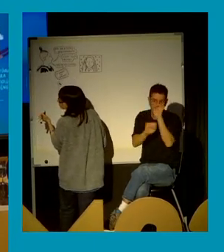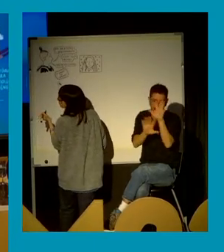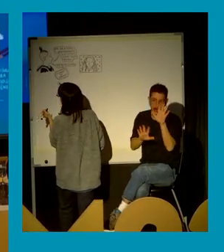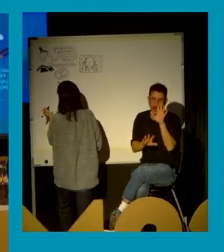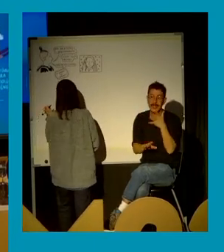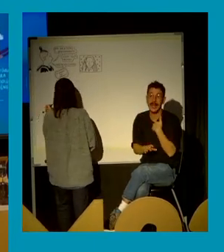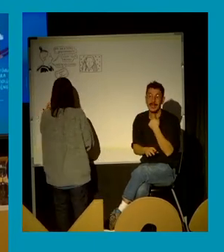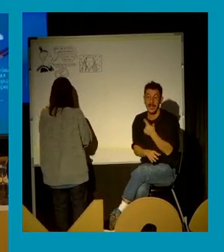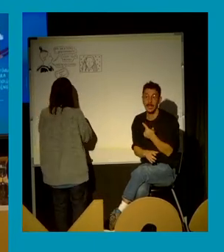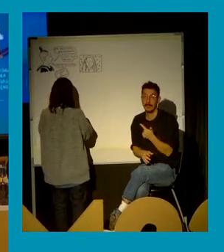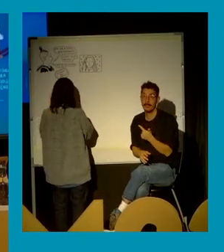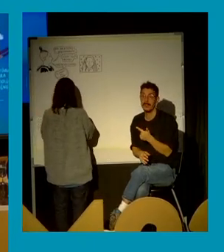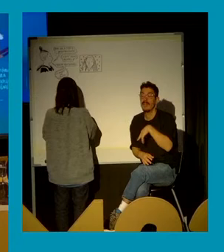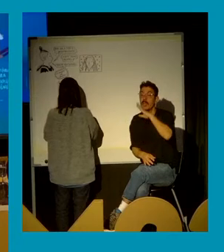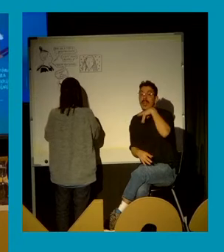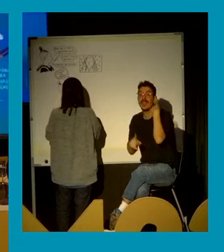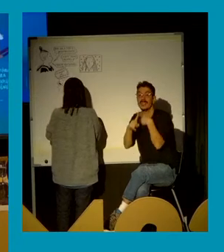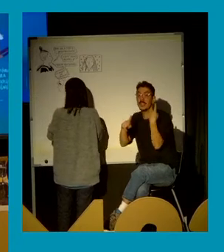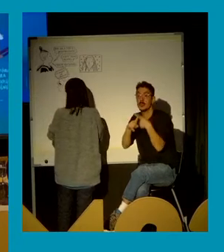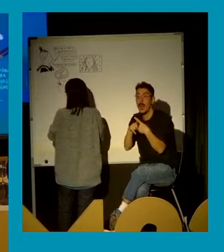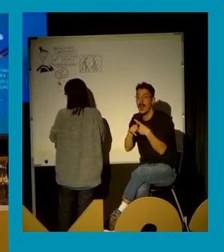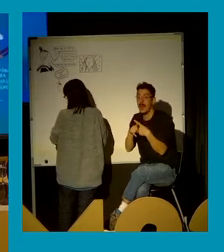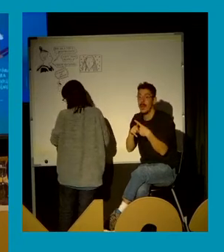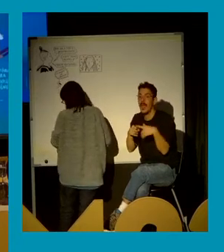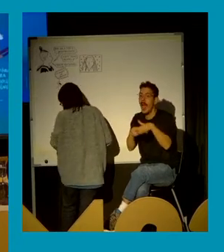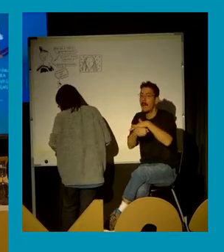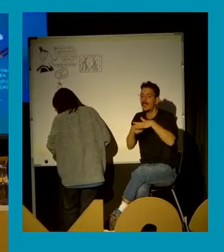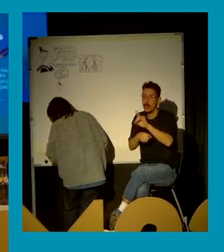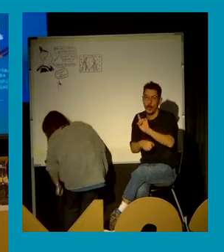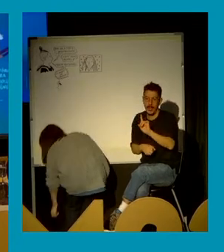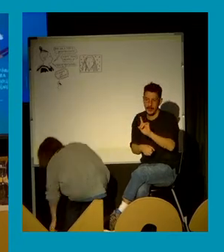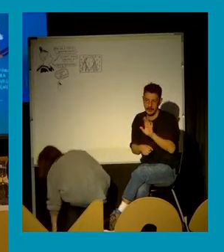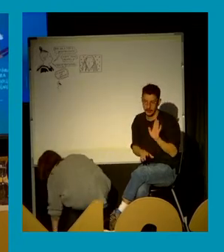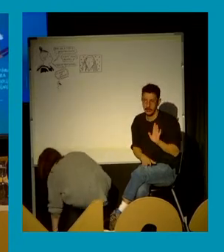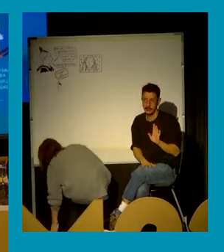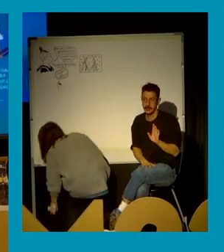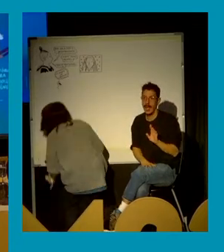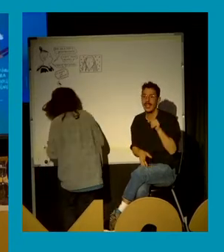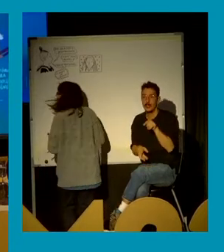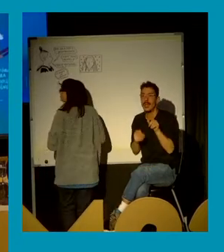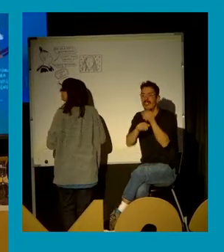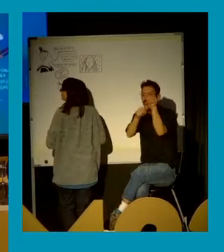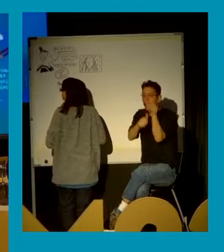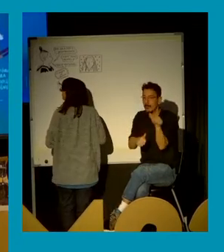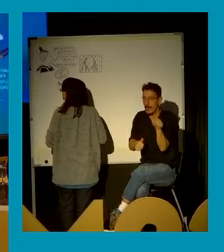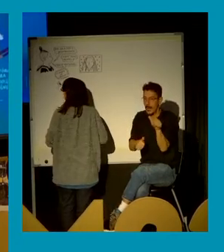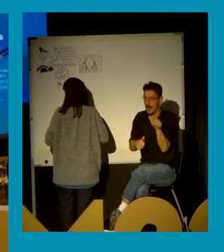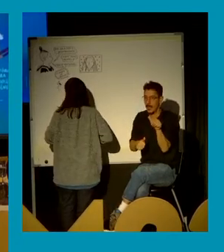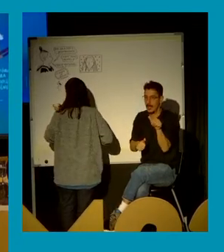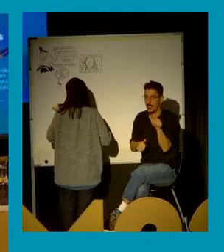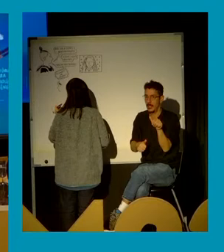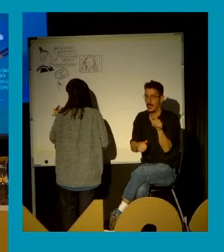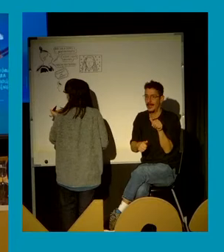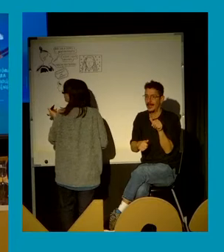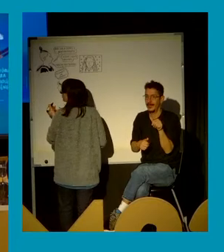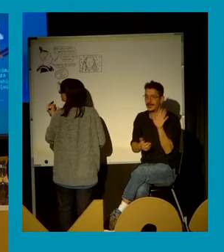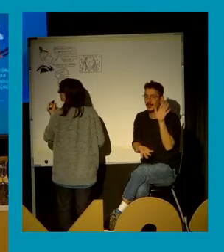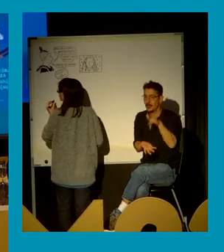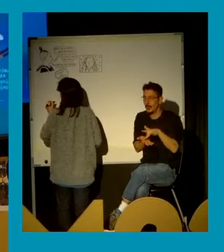la violencia, no un ámbito. Creo que ha habido una especie de confusión en este ánimo, digamos,